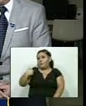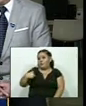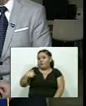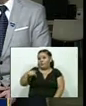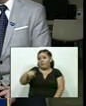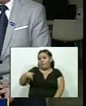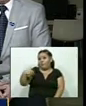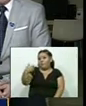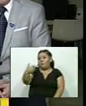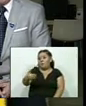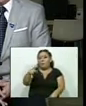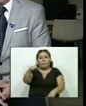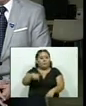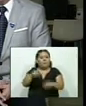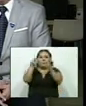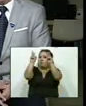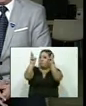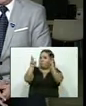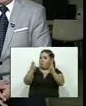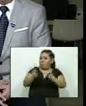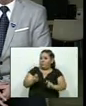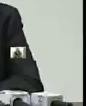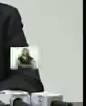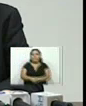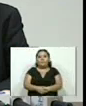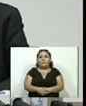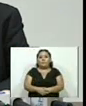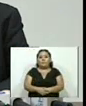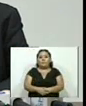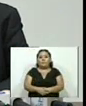2019 y a continuación les presentamos nuestros titulares.